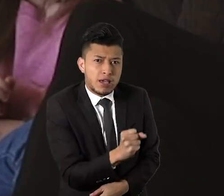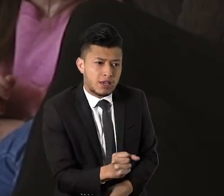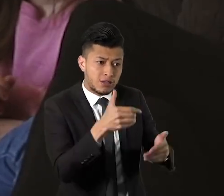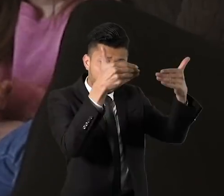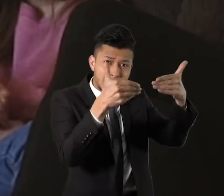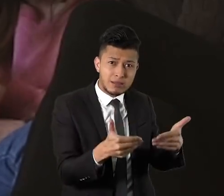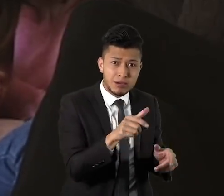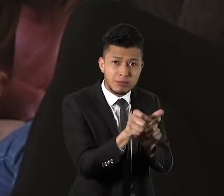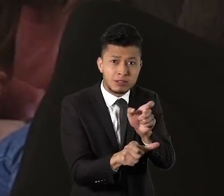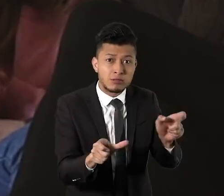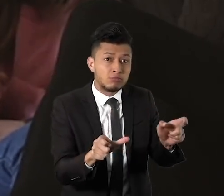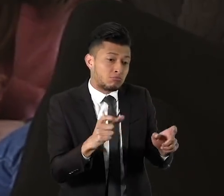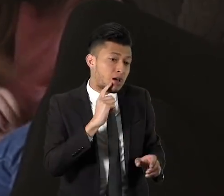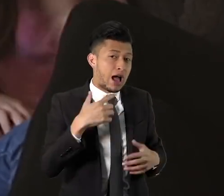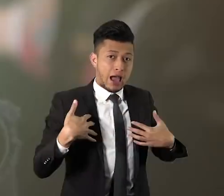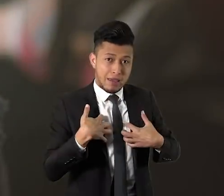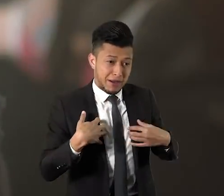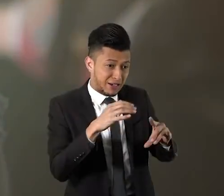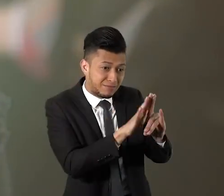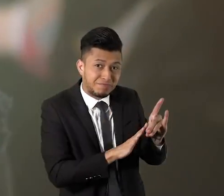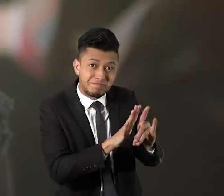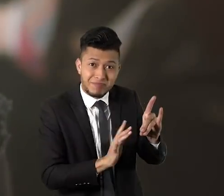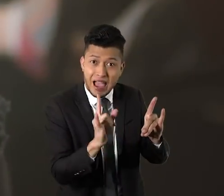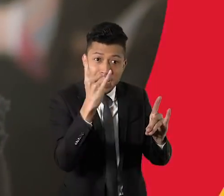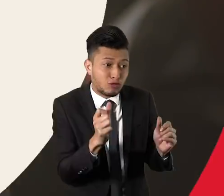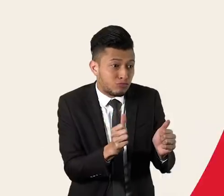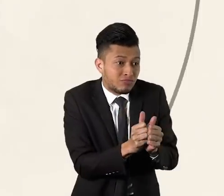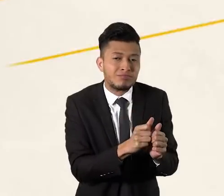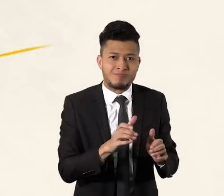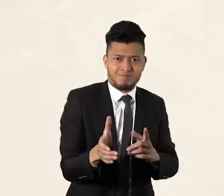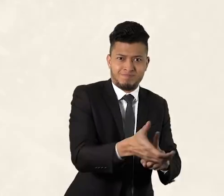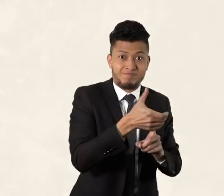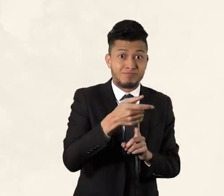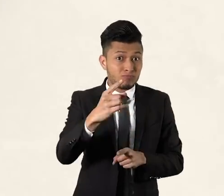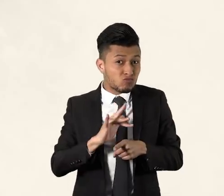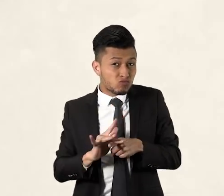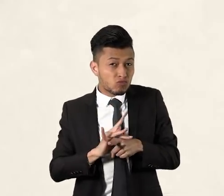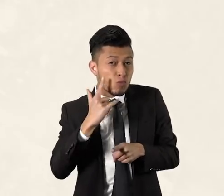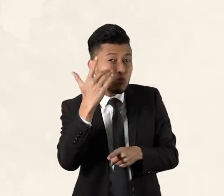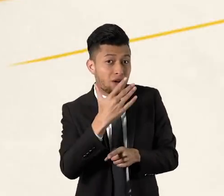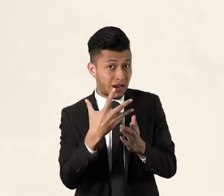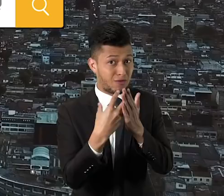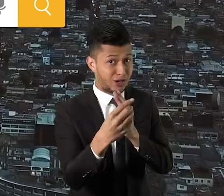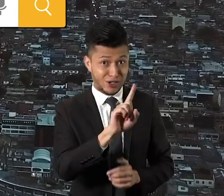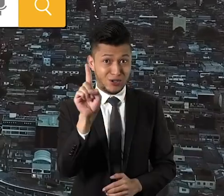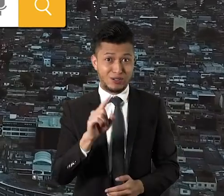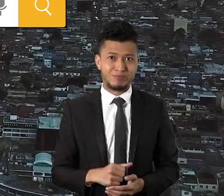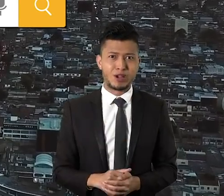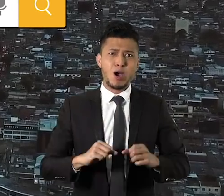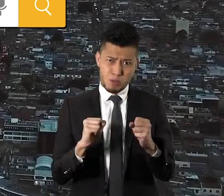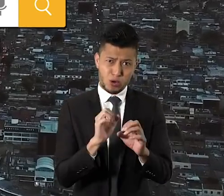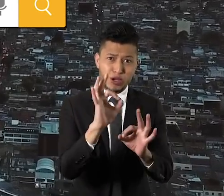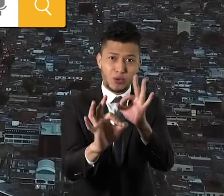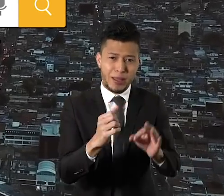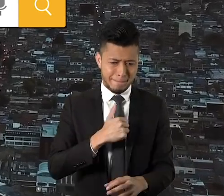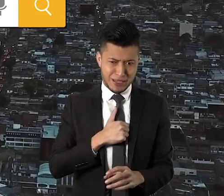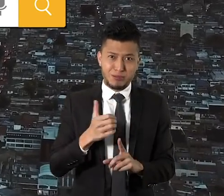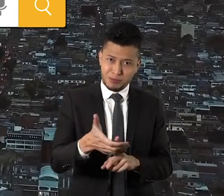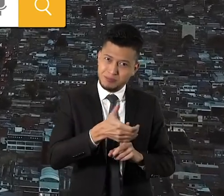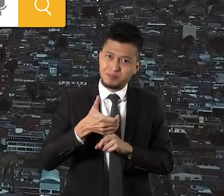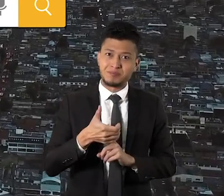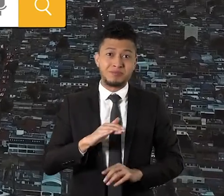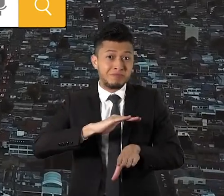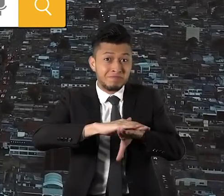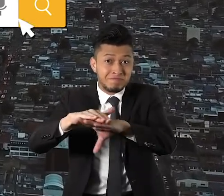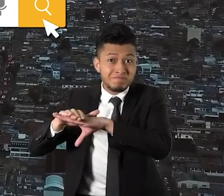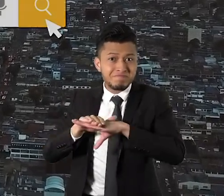personas con discapacidad y animales de compañía. Recuerda, en el simulacro de autoprotección no evacuamos. Bogotá te cuida, tú